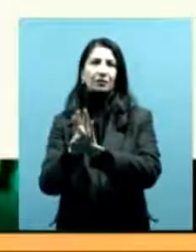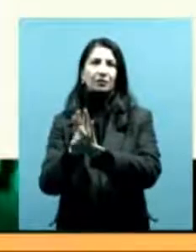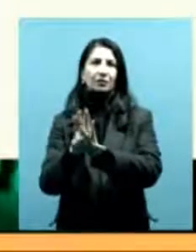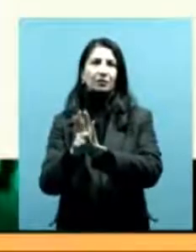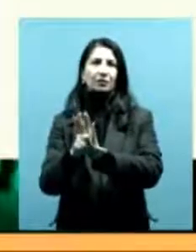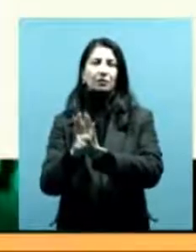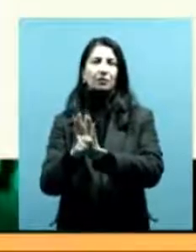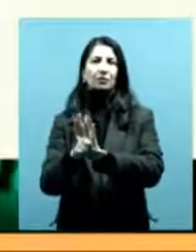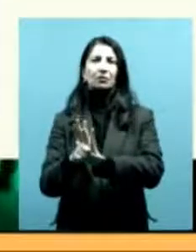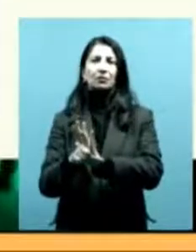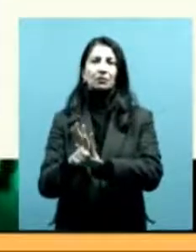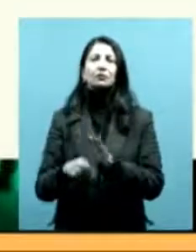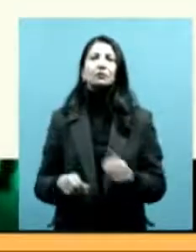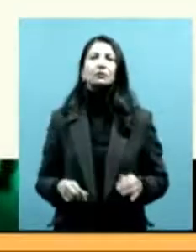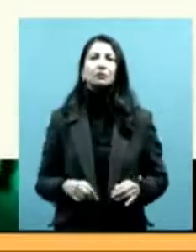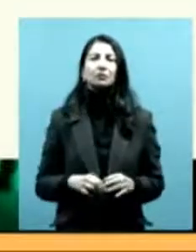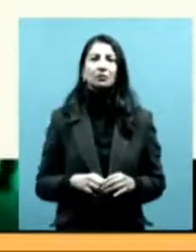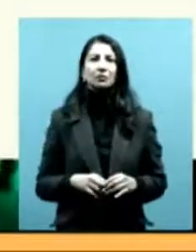es este pedacito.